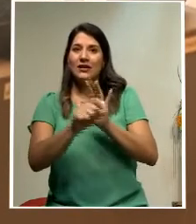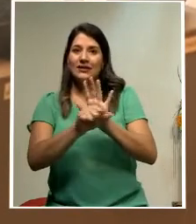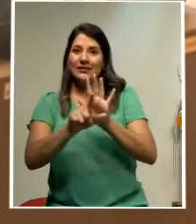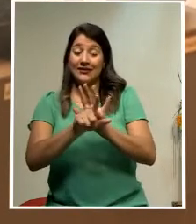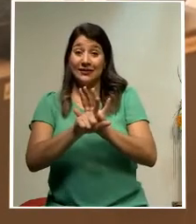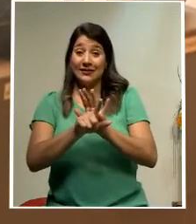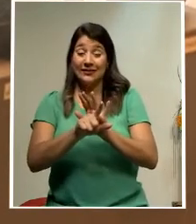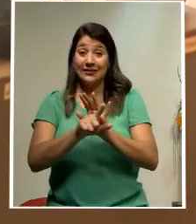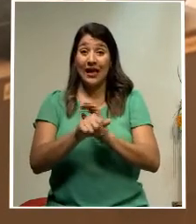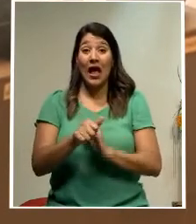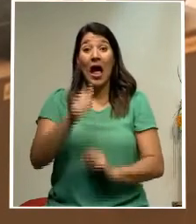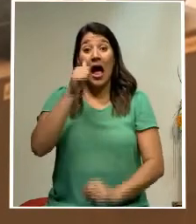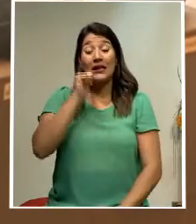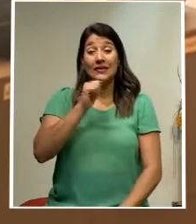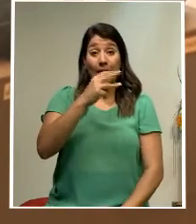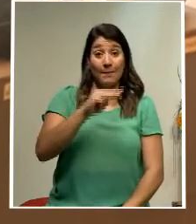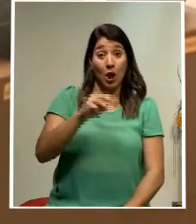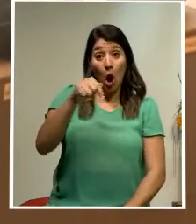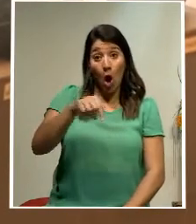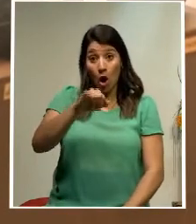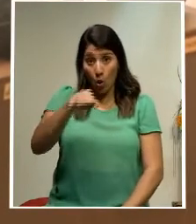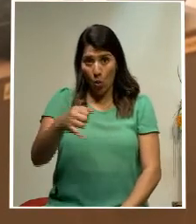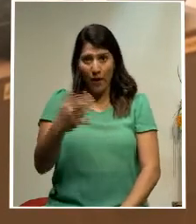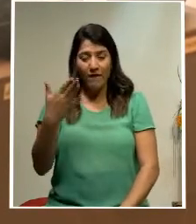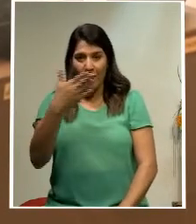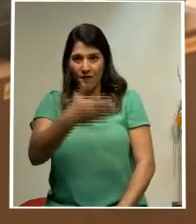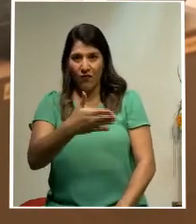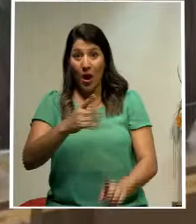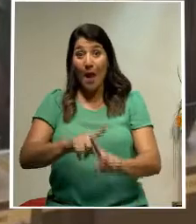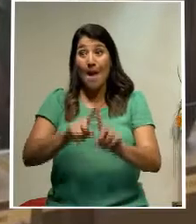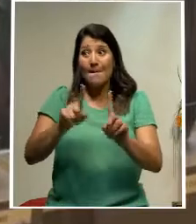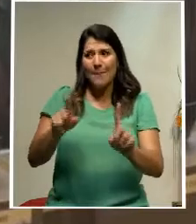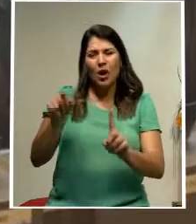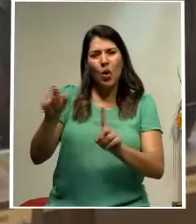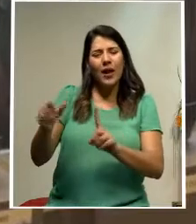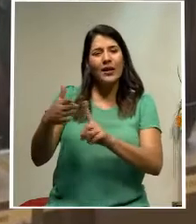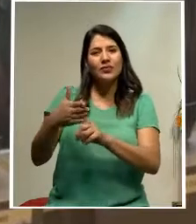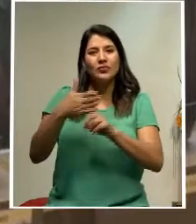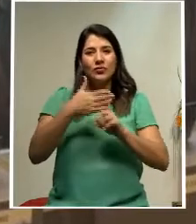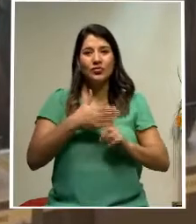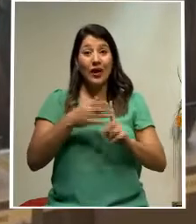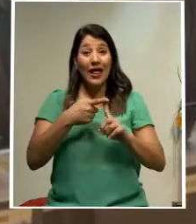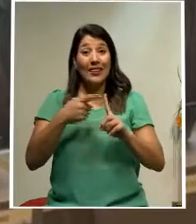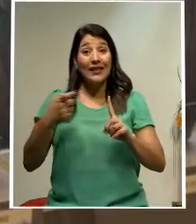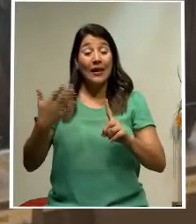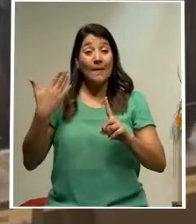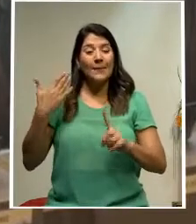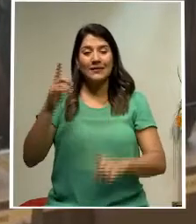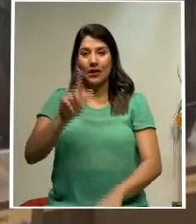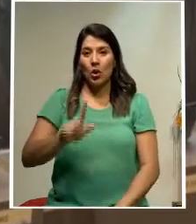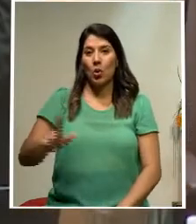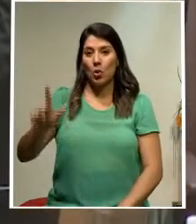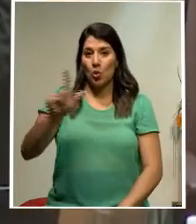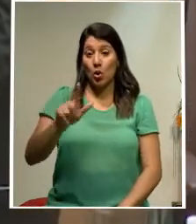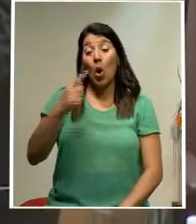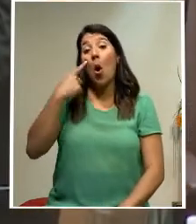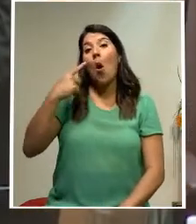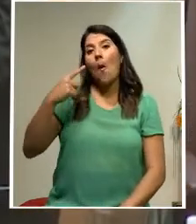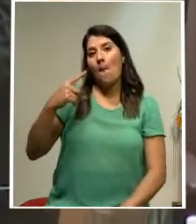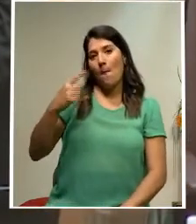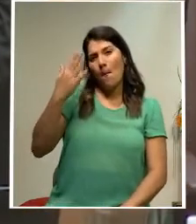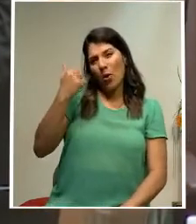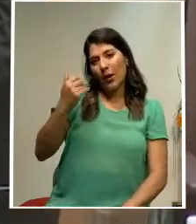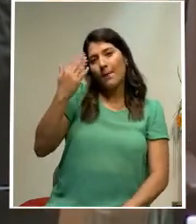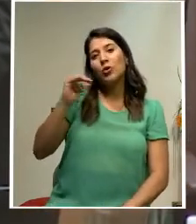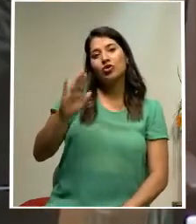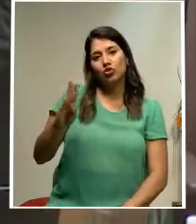miércoles y jueves, a pesar de que estuvo en aislamiento desde el pasado lunes debido a la situación de su